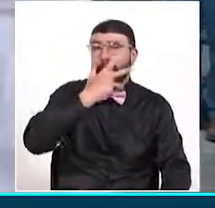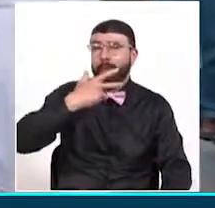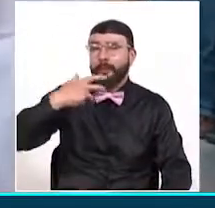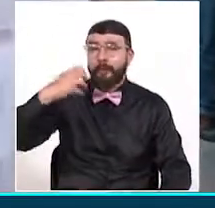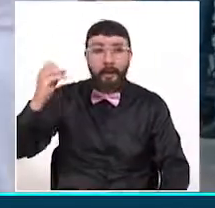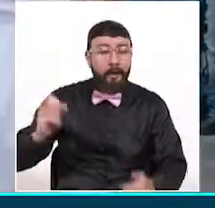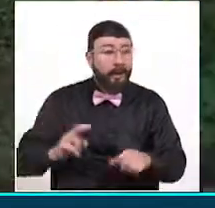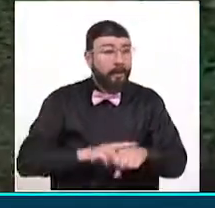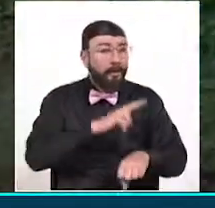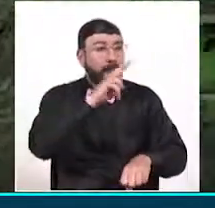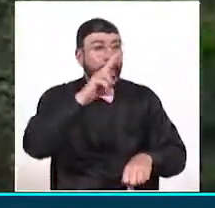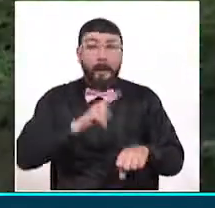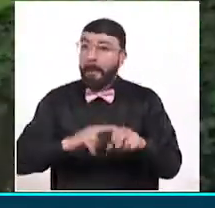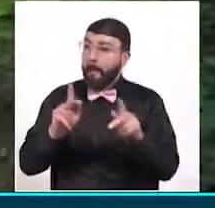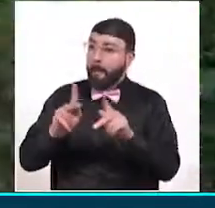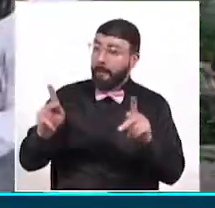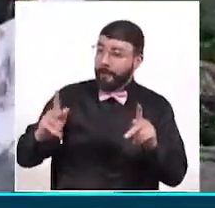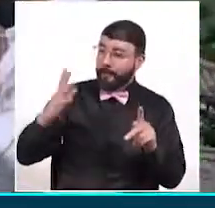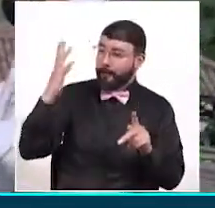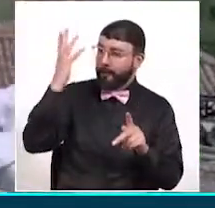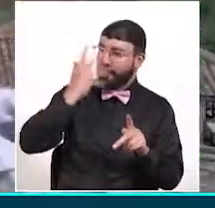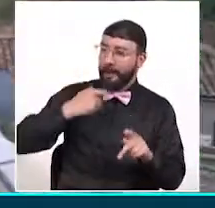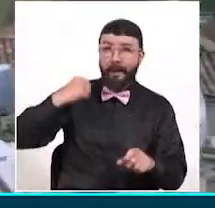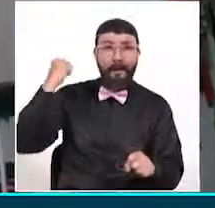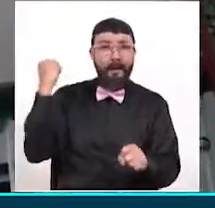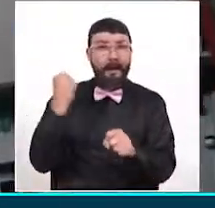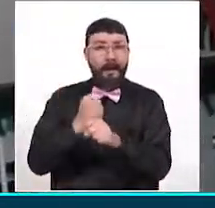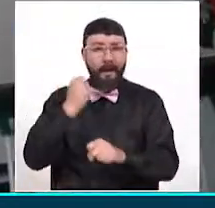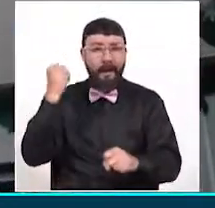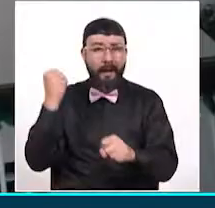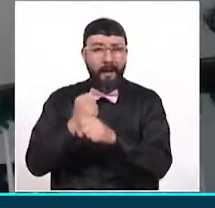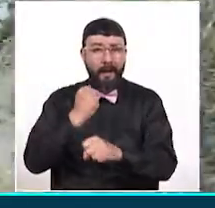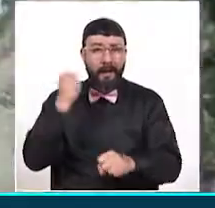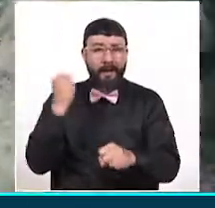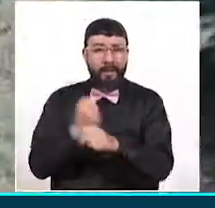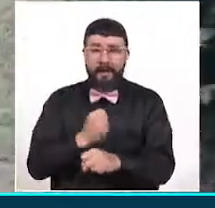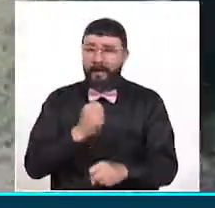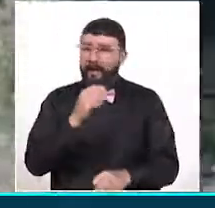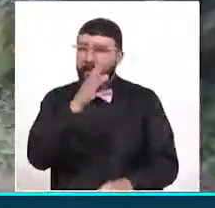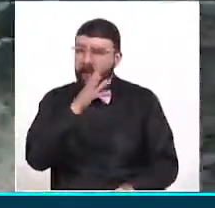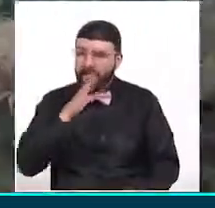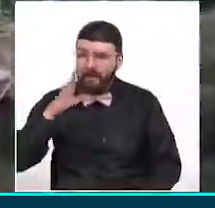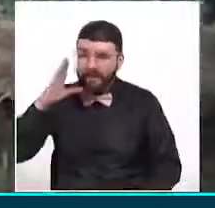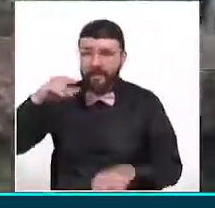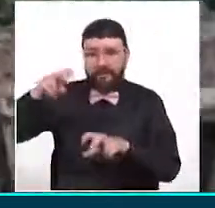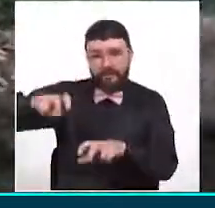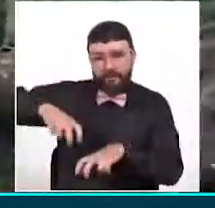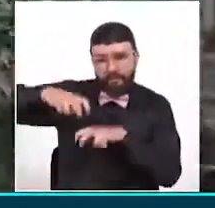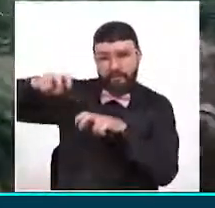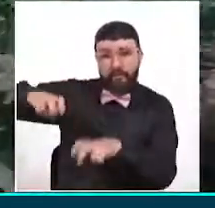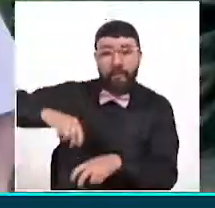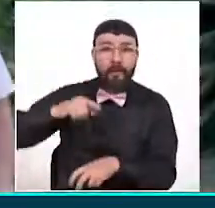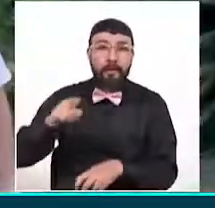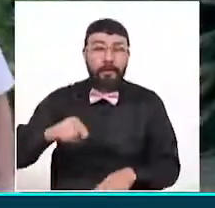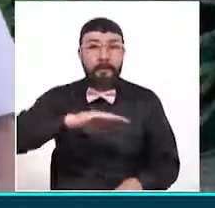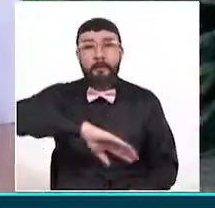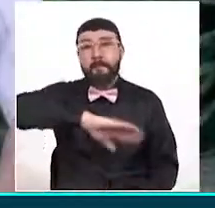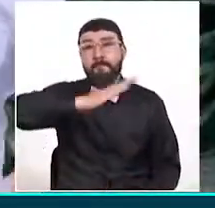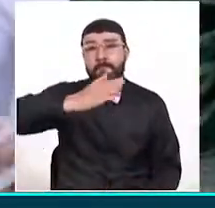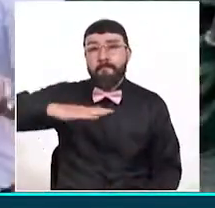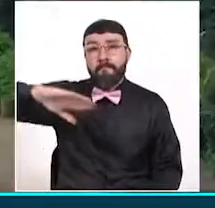y gente bella que trabaja el campo, nuestro paisaje cultural,